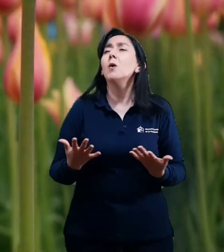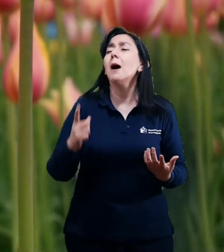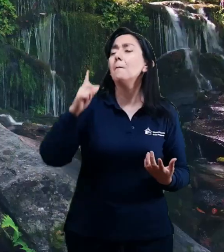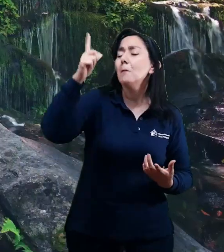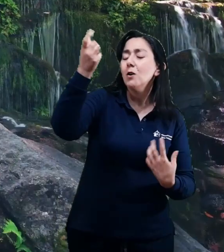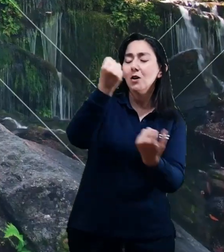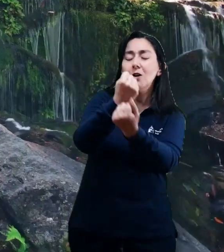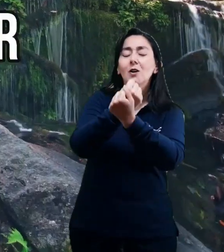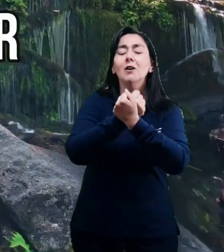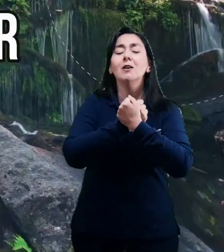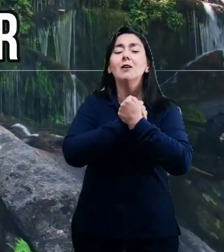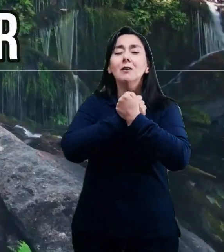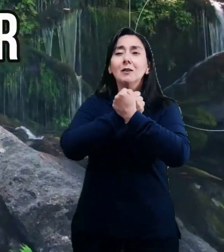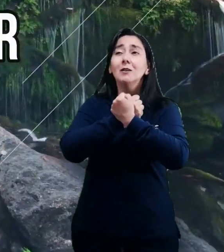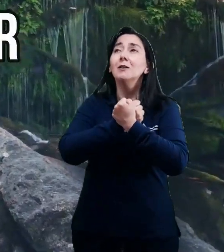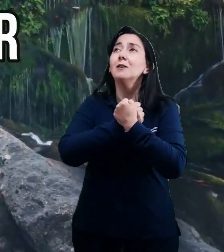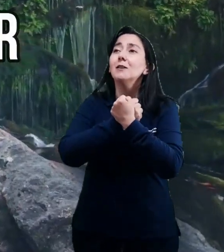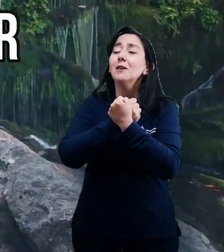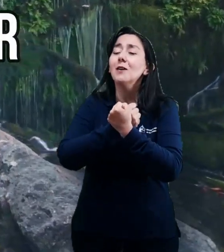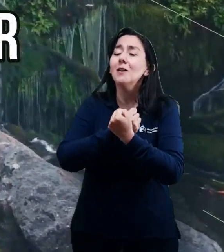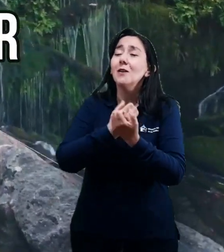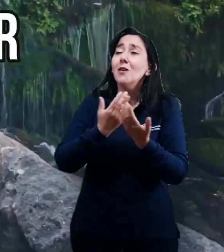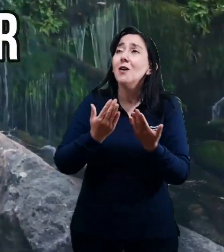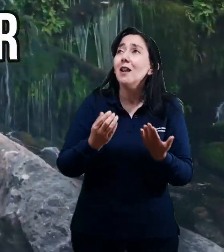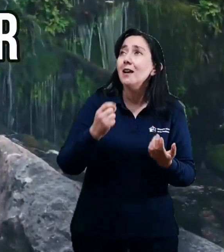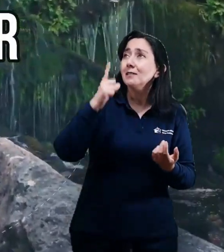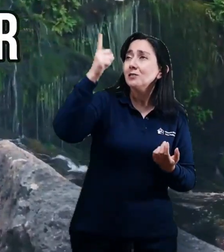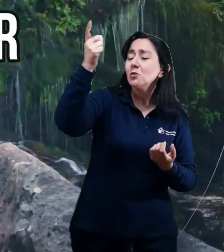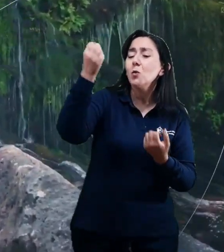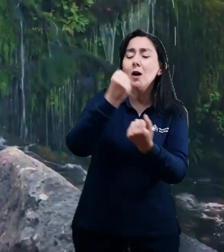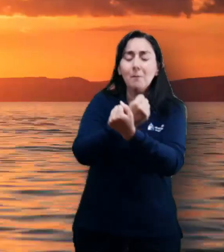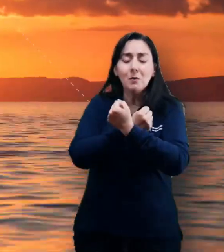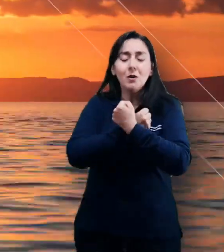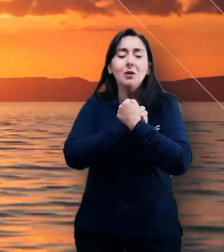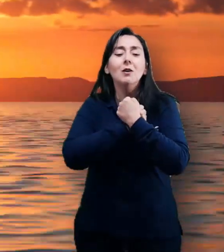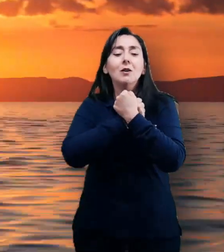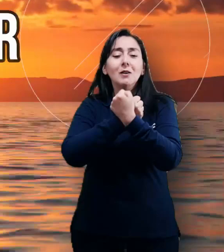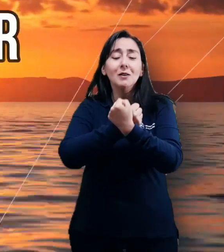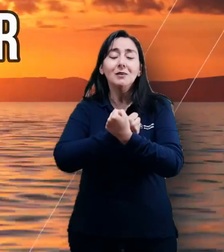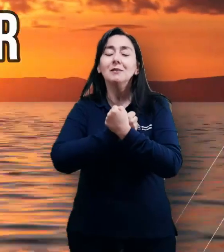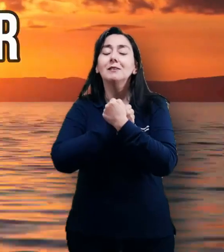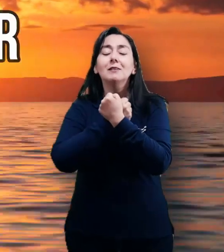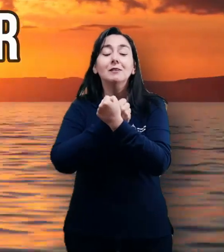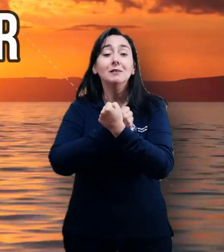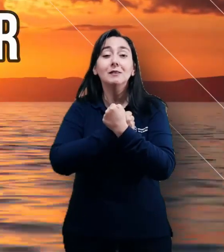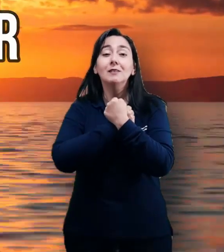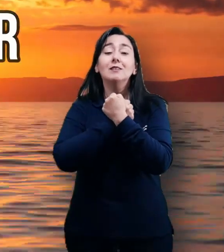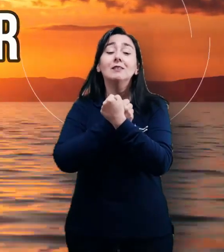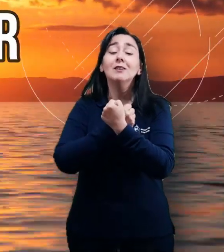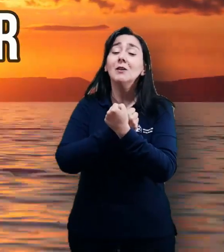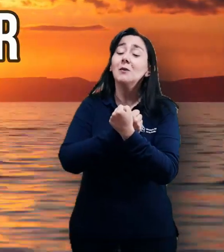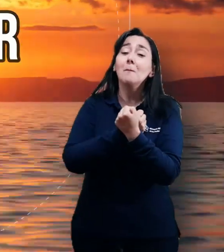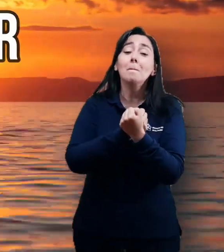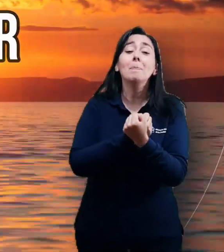Es tu amor, es tu amor